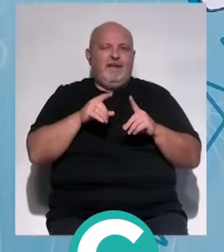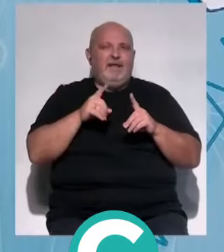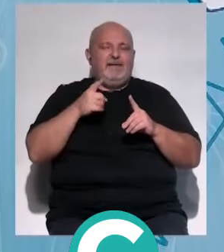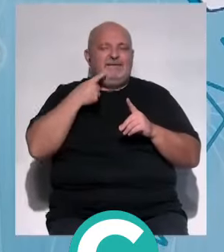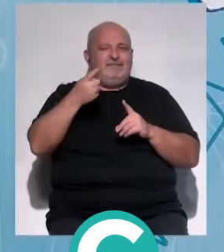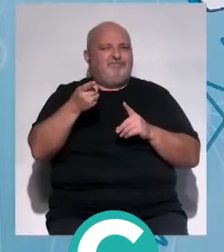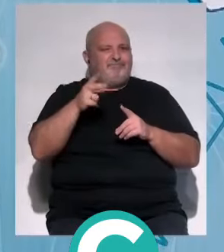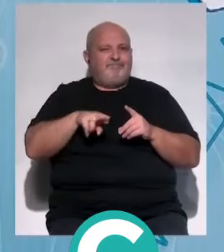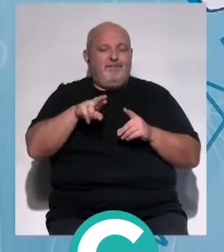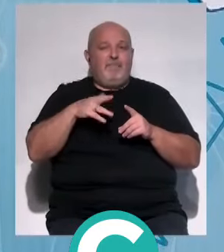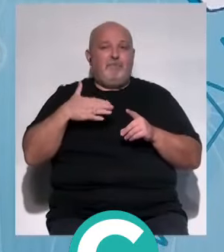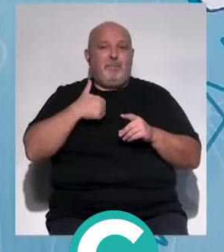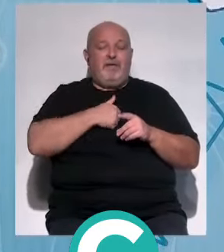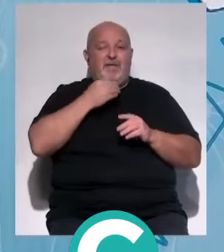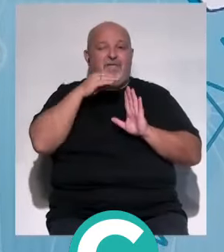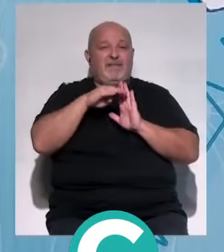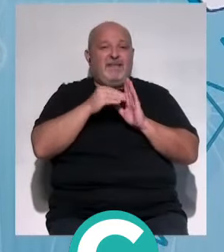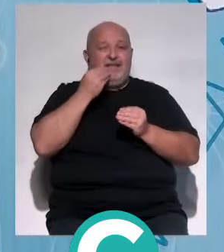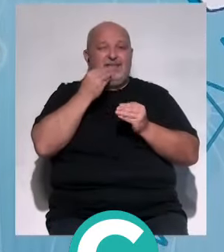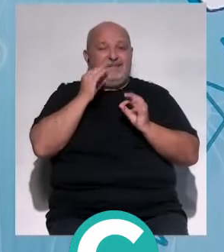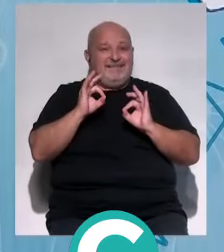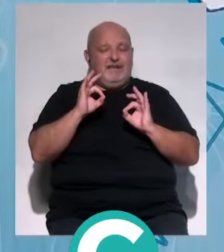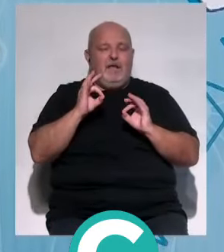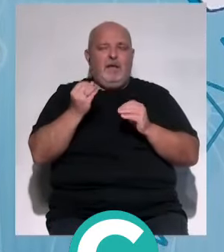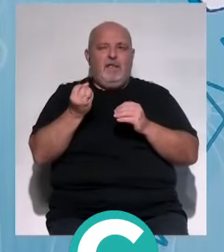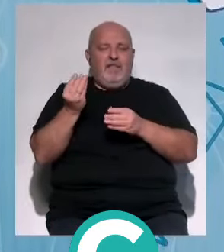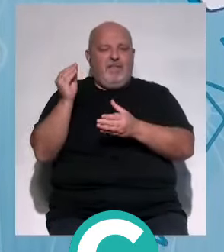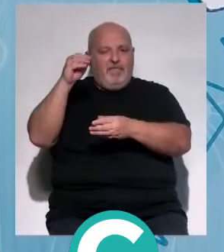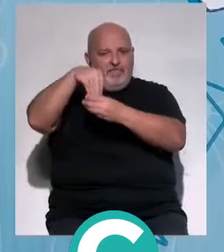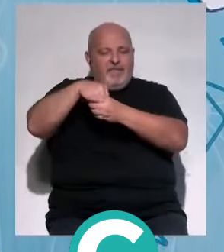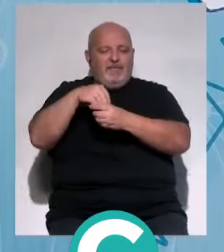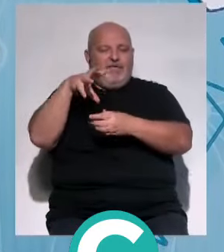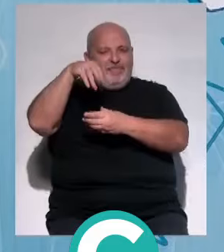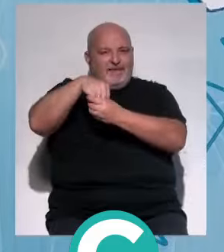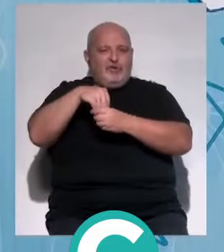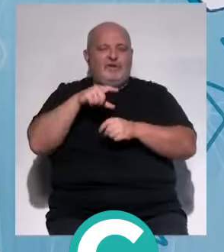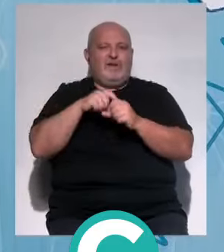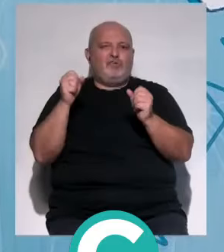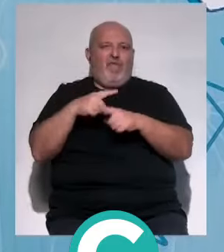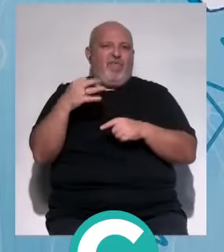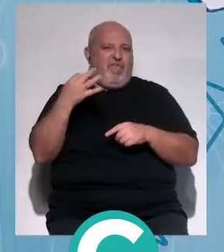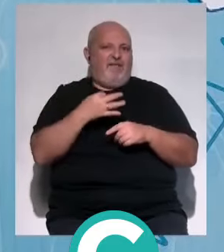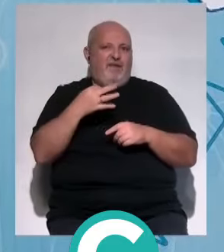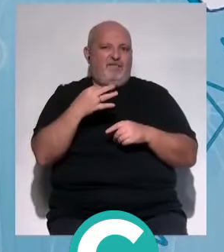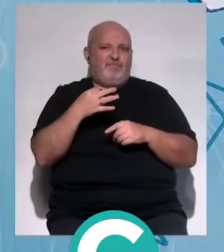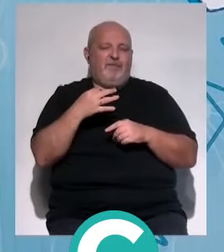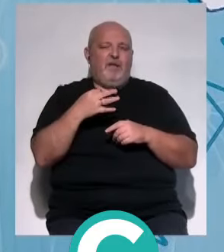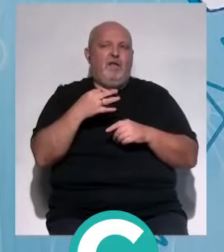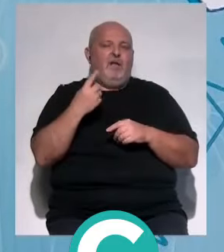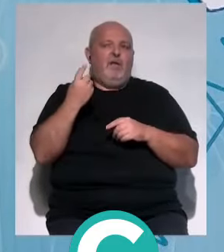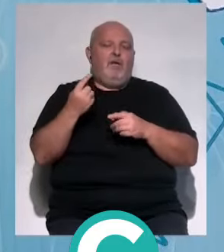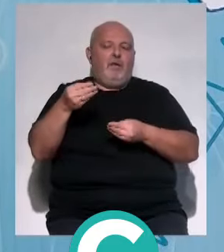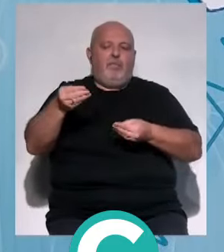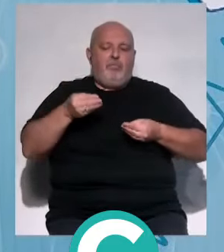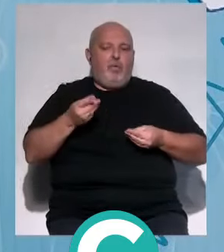reivindico, que el papel del dietista-nutricionista debe de estar cada vez más presente en la seguridad social. Porque lo que te sacan es una